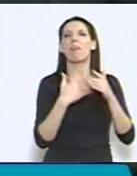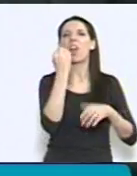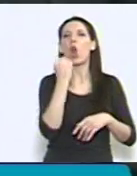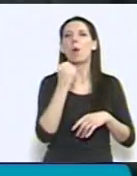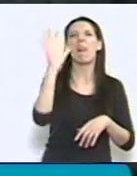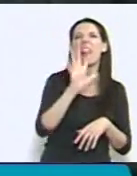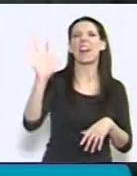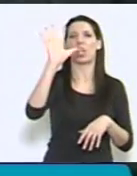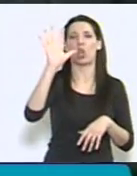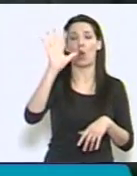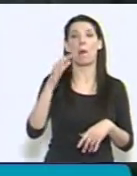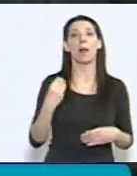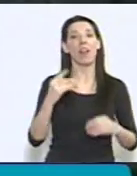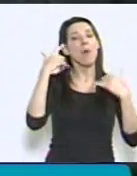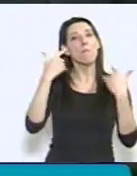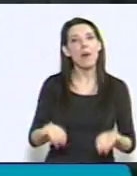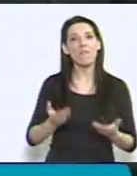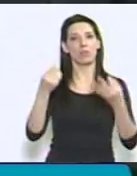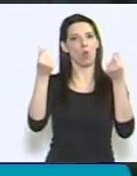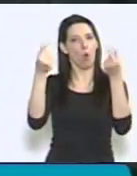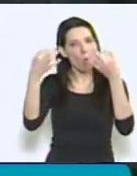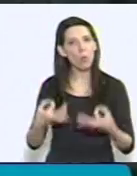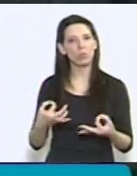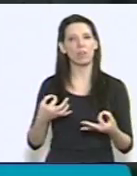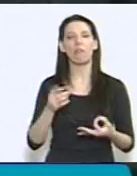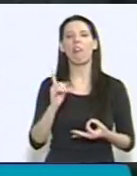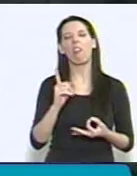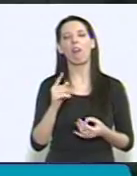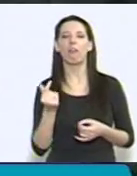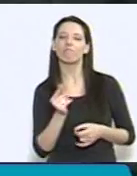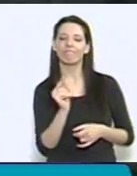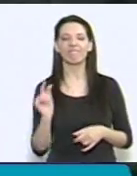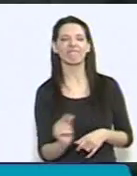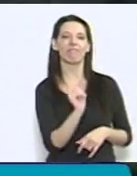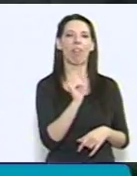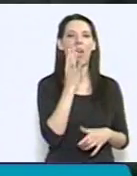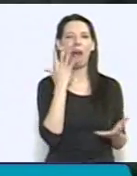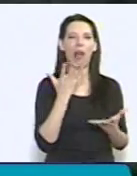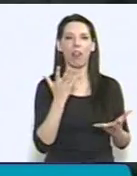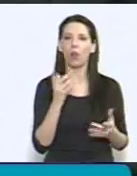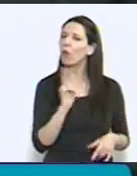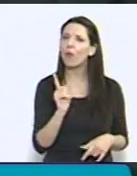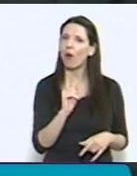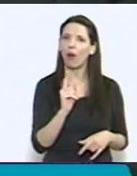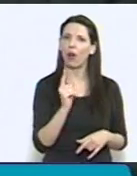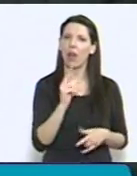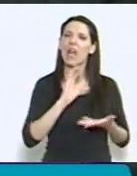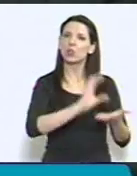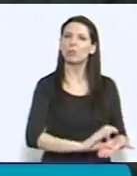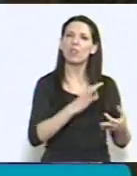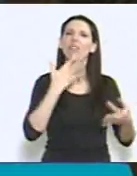a fines de obtener un beneficio útil y no una suma que adolece de todo rigor de realidad ante